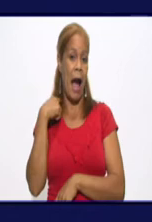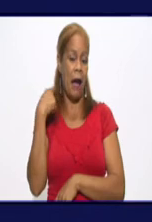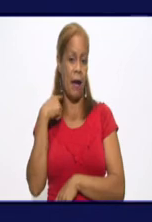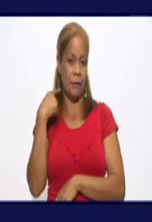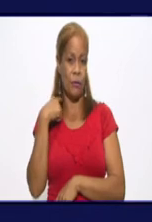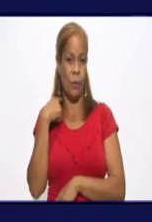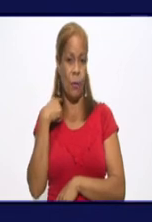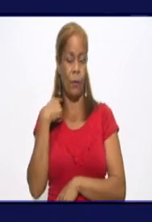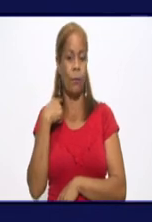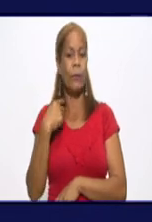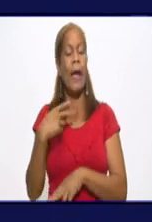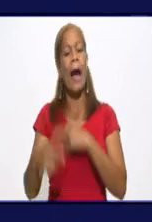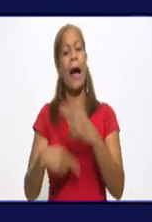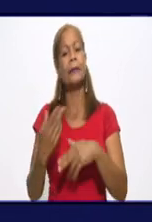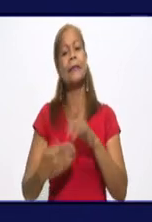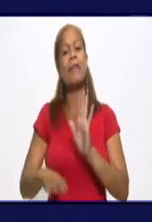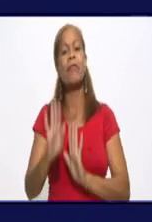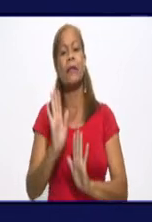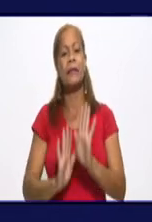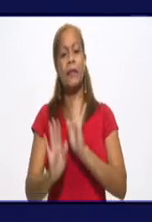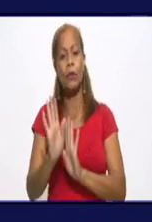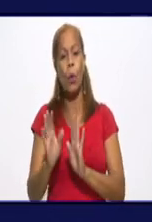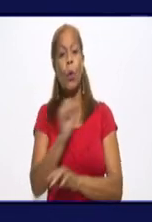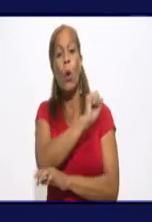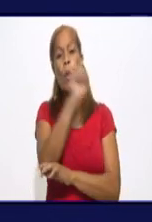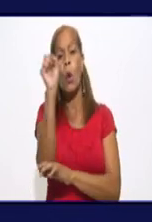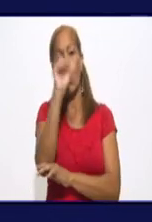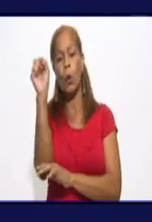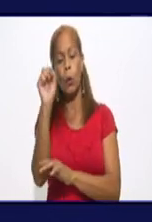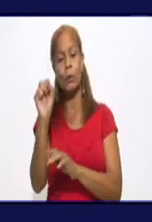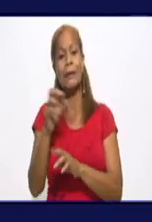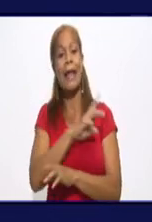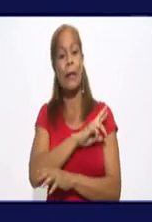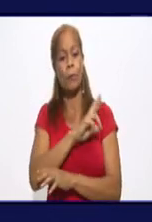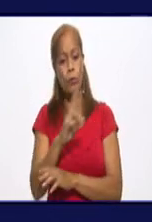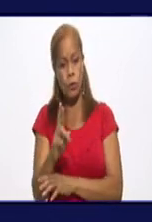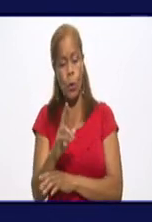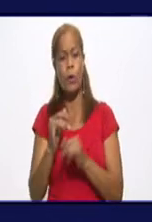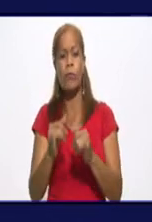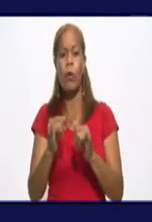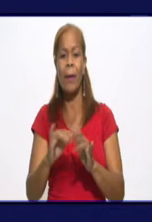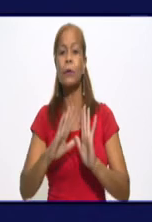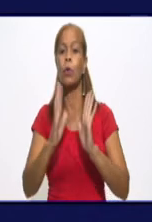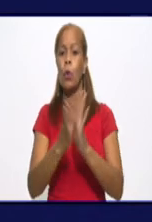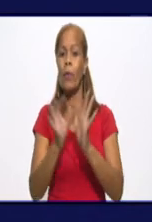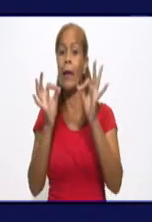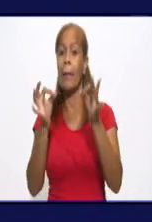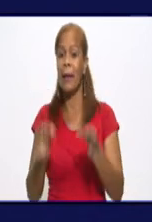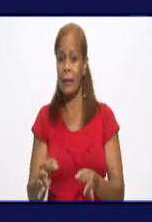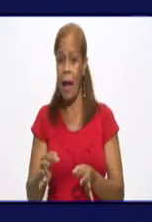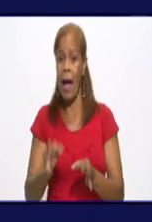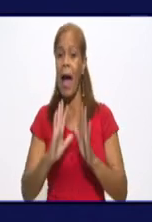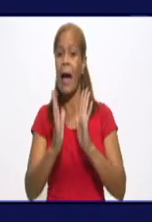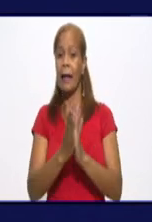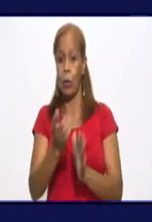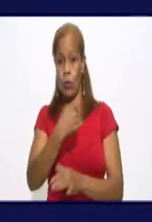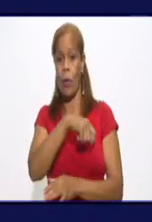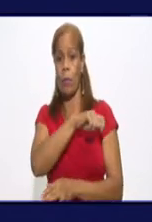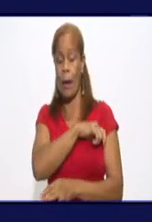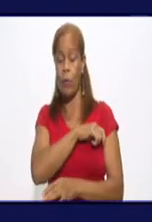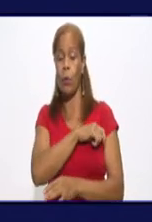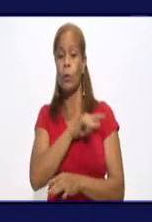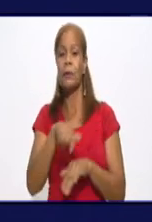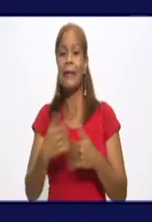han defendido la revolución, transmitiendo la verdad a todo nuestro pueblo de esta inmensa obra.